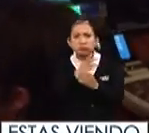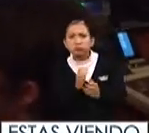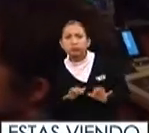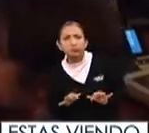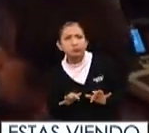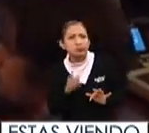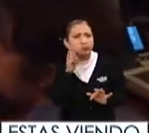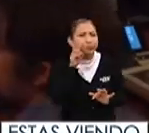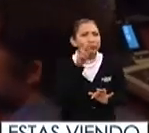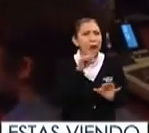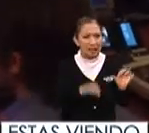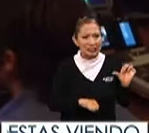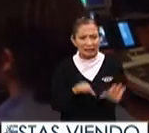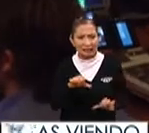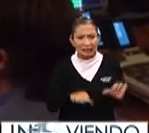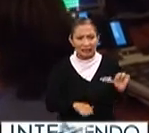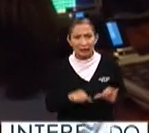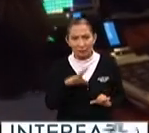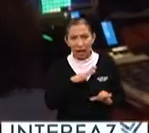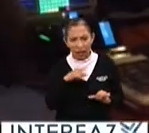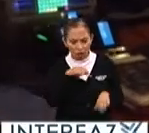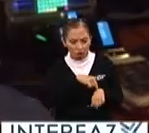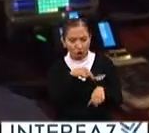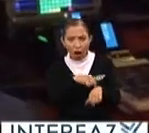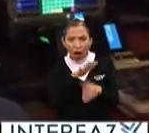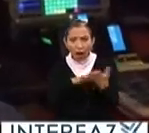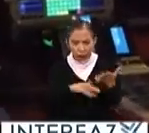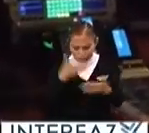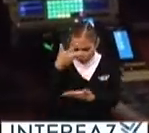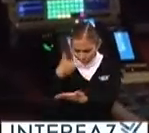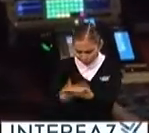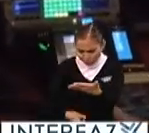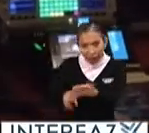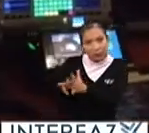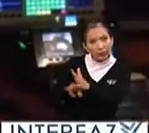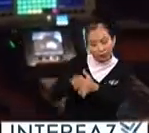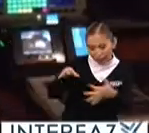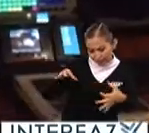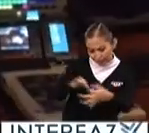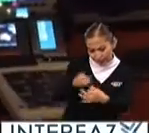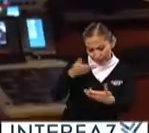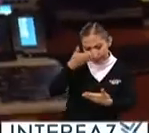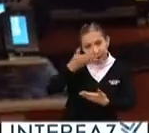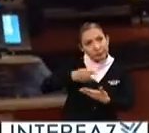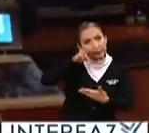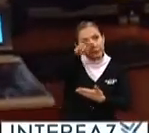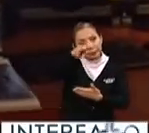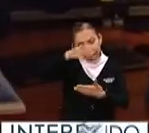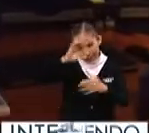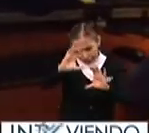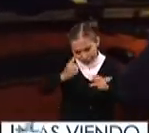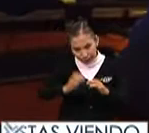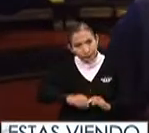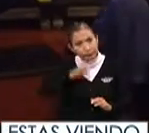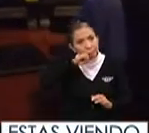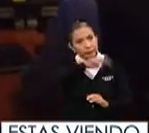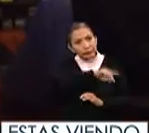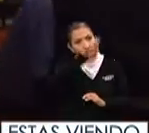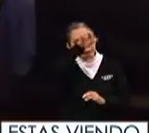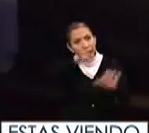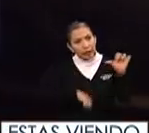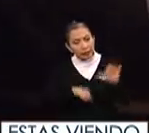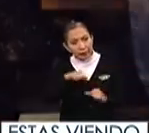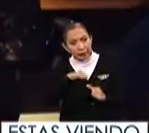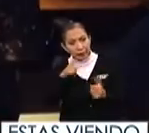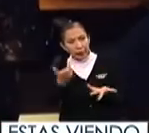esas actividades que están en el horario con el video entonces catalogan inmediatamente las